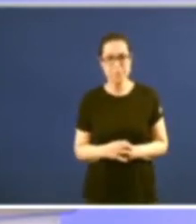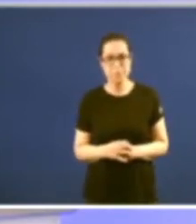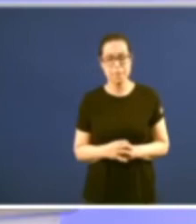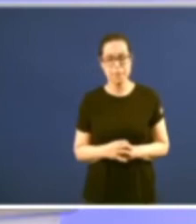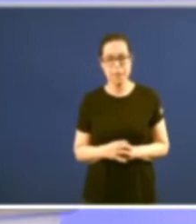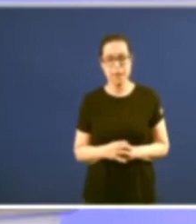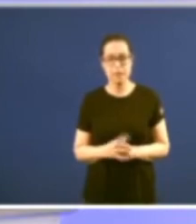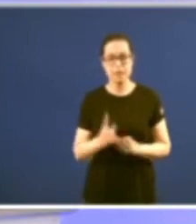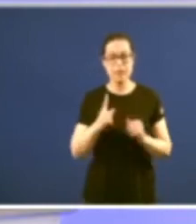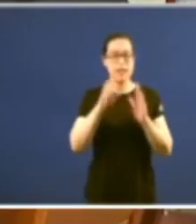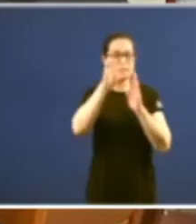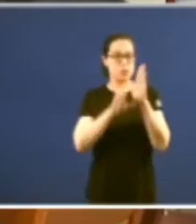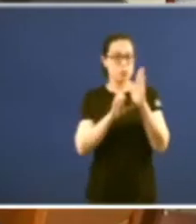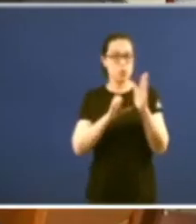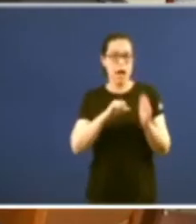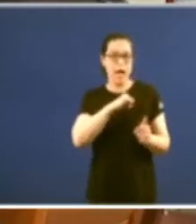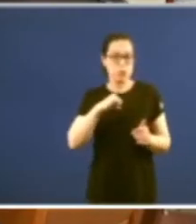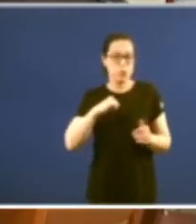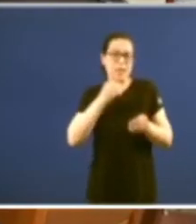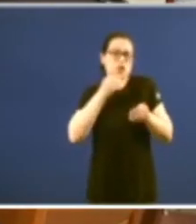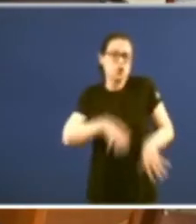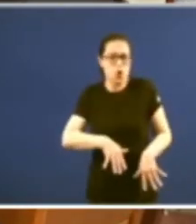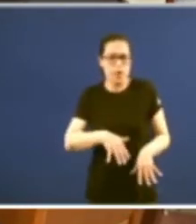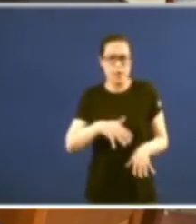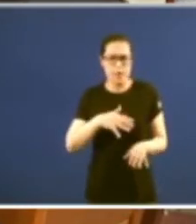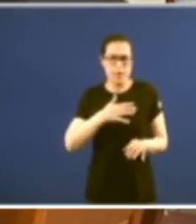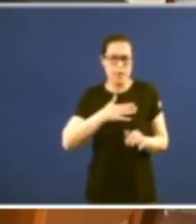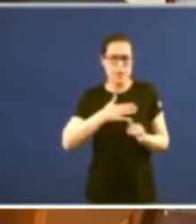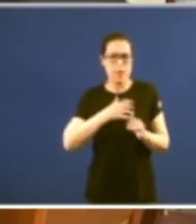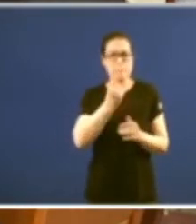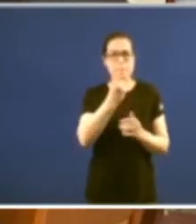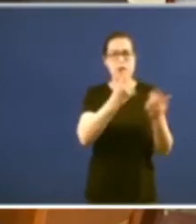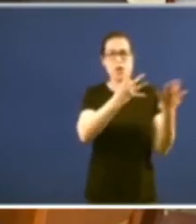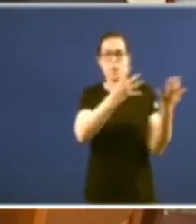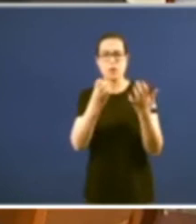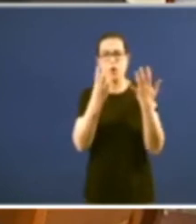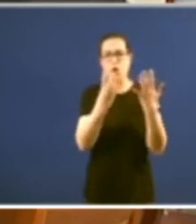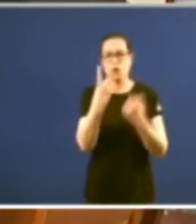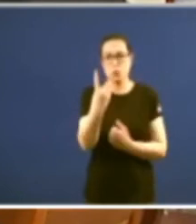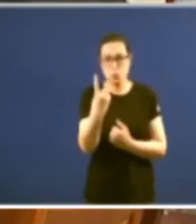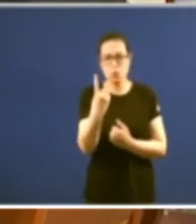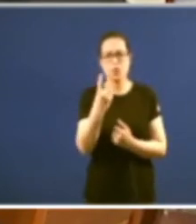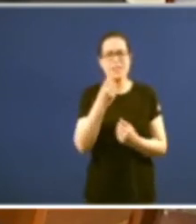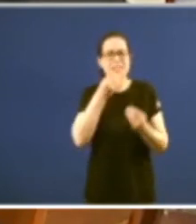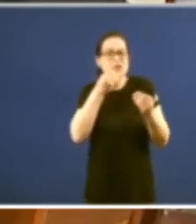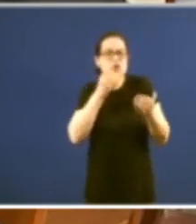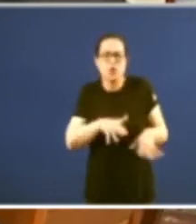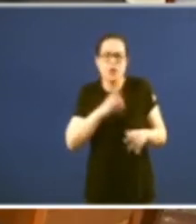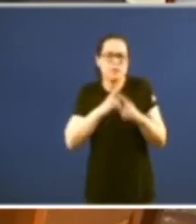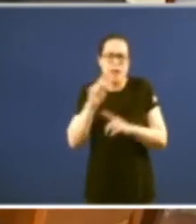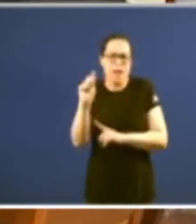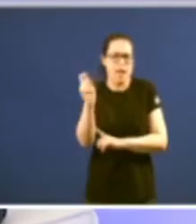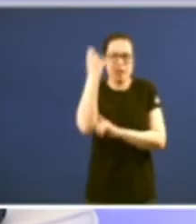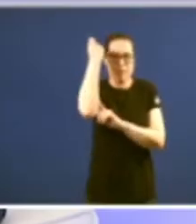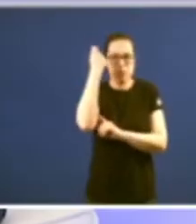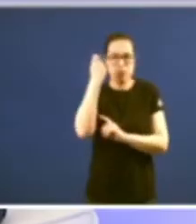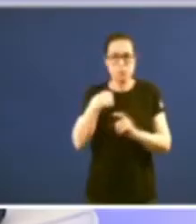o Estatuto de Autonomía a historia do Estatuto de Autonomía do 1981 é a historia dun éxito rotundo suponho que se me entende